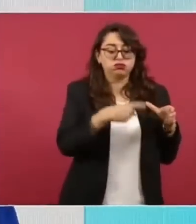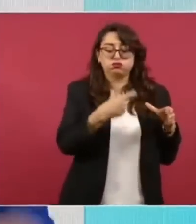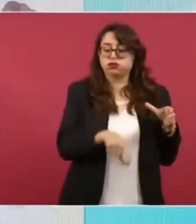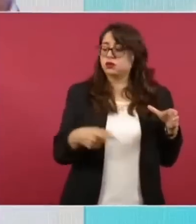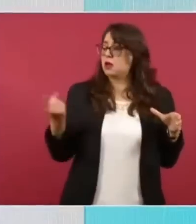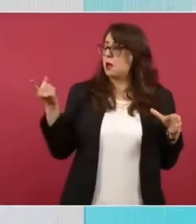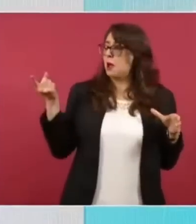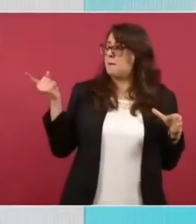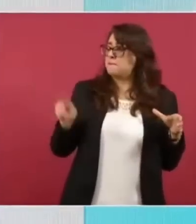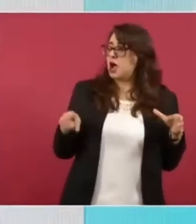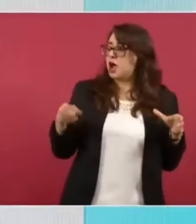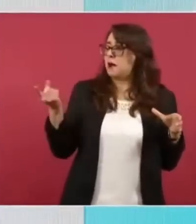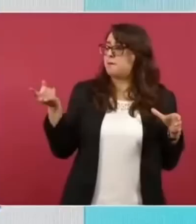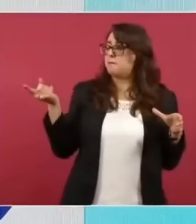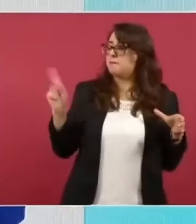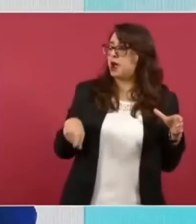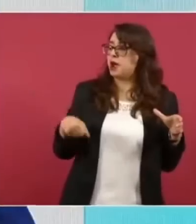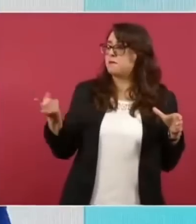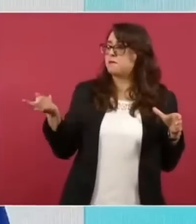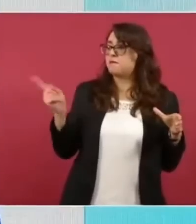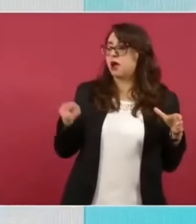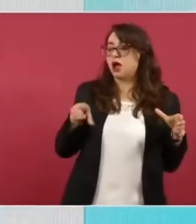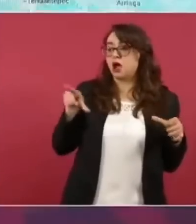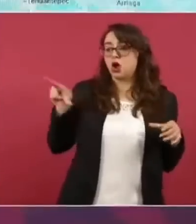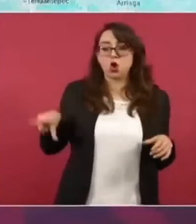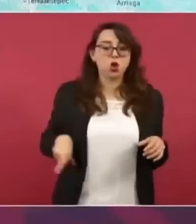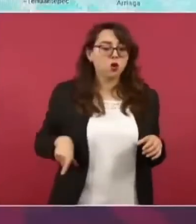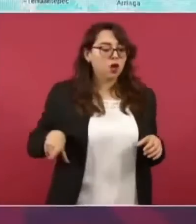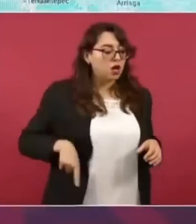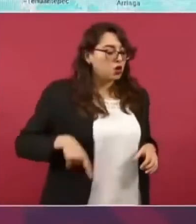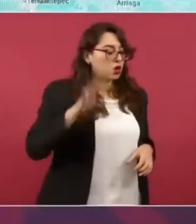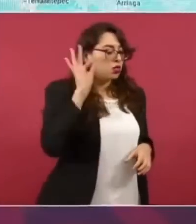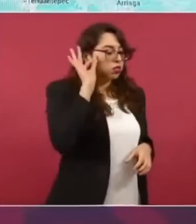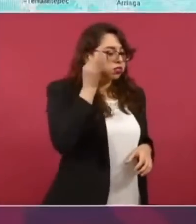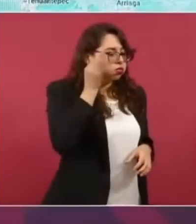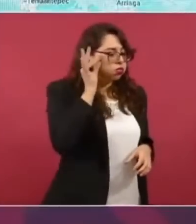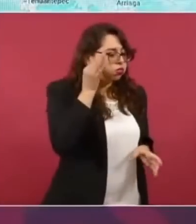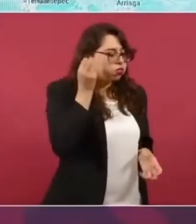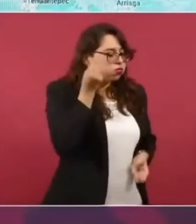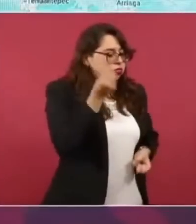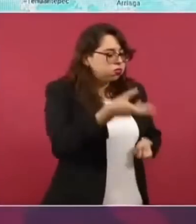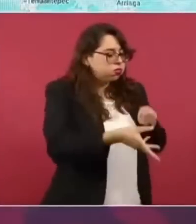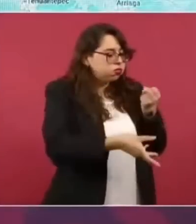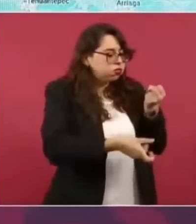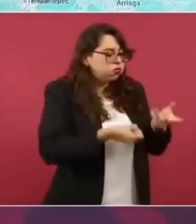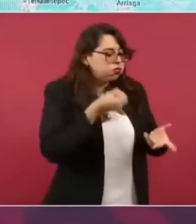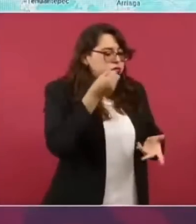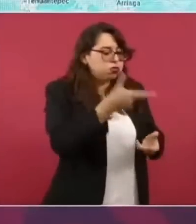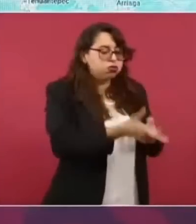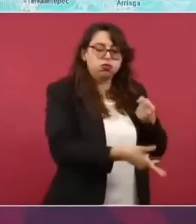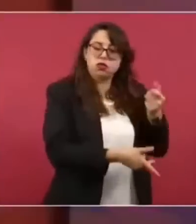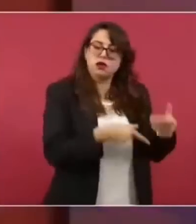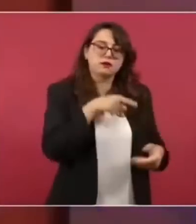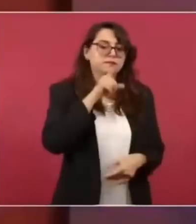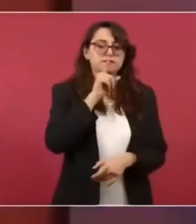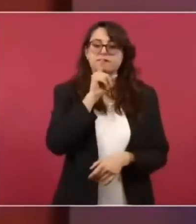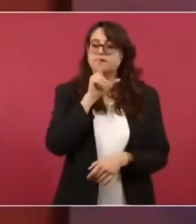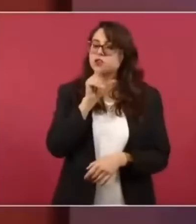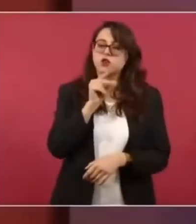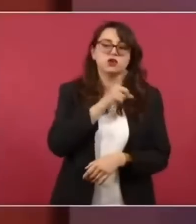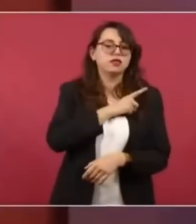de ningún grupo de interés creado que represente al pueblo que el único amo